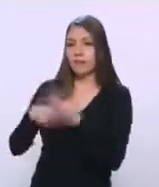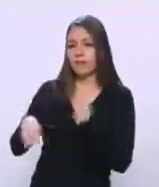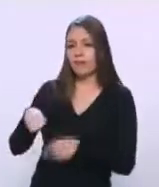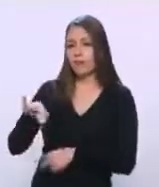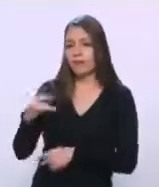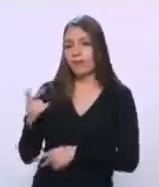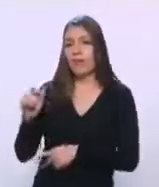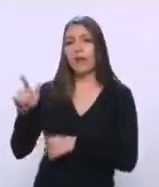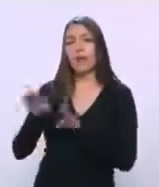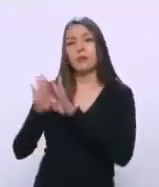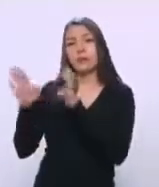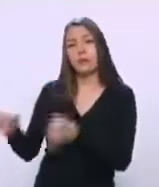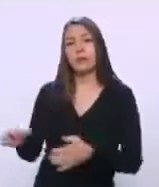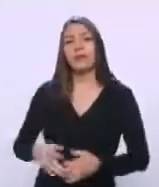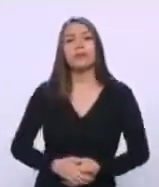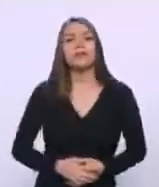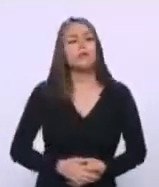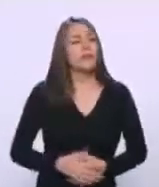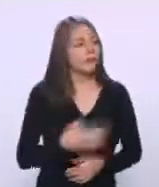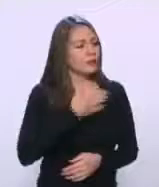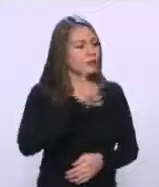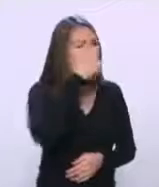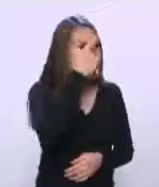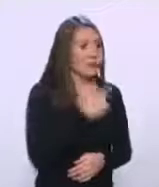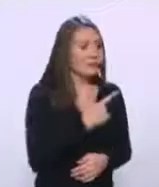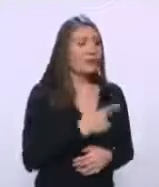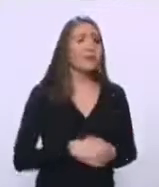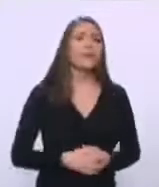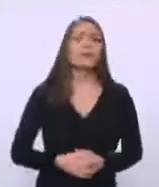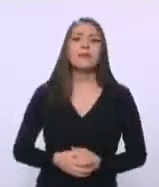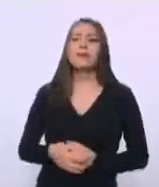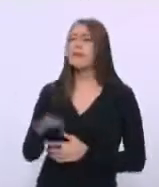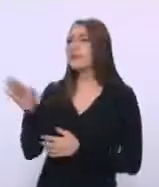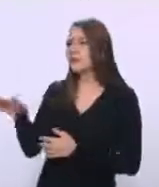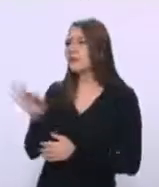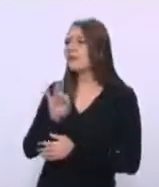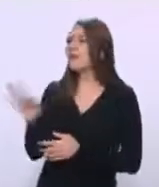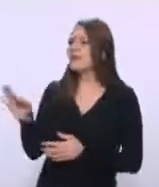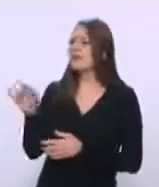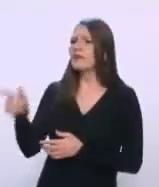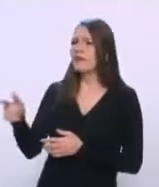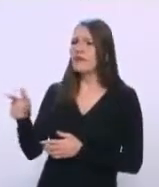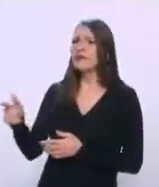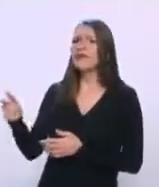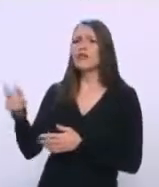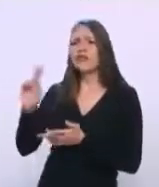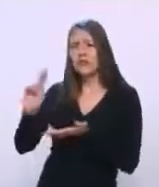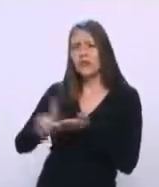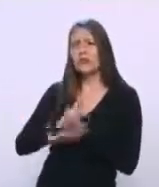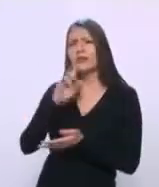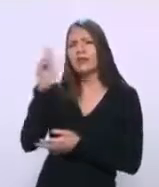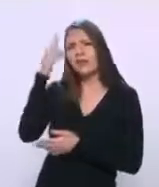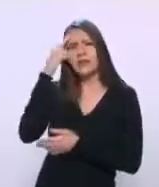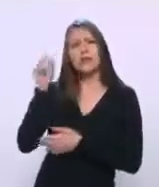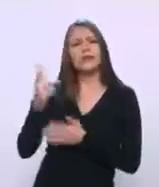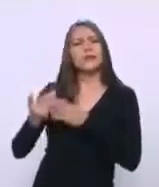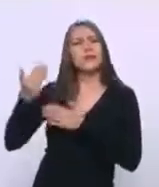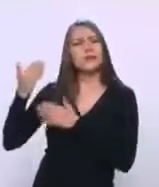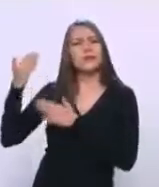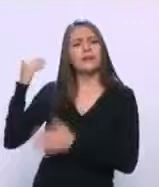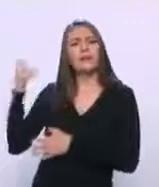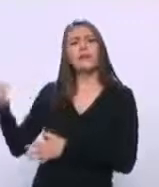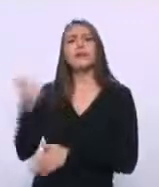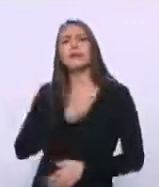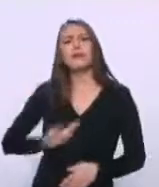¿Qué tal? Buenas noches. Buenas noches. Pues a ver, Miguel, ayúdanos a recordar esta historia de la que habló López Obrador en estos días cuando